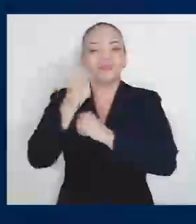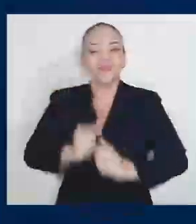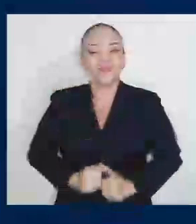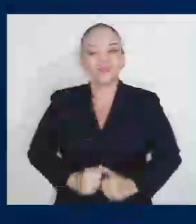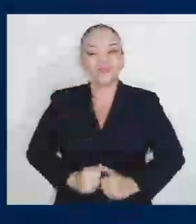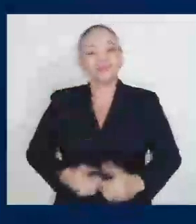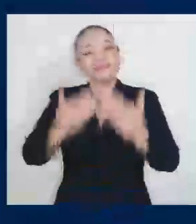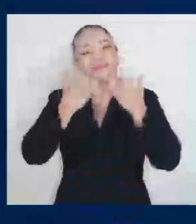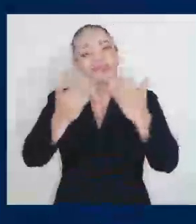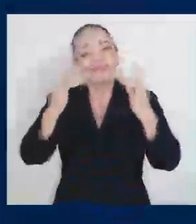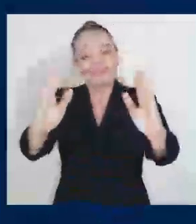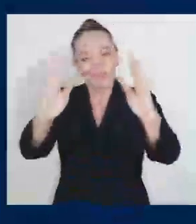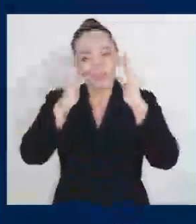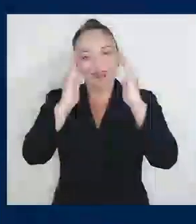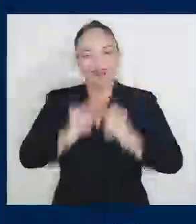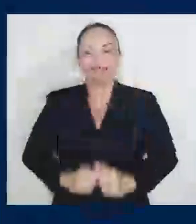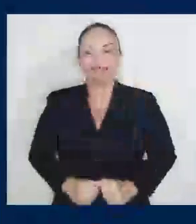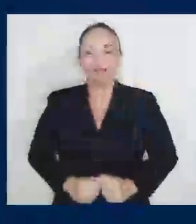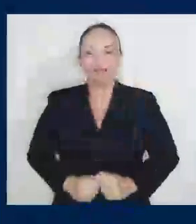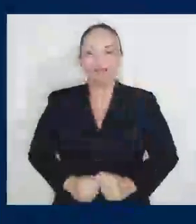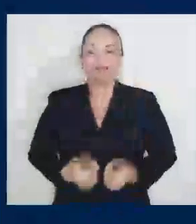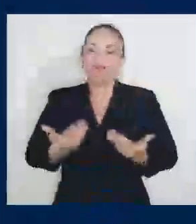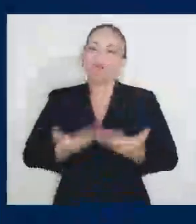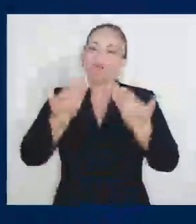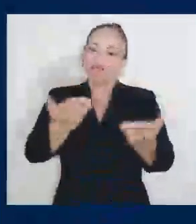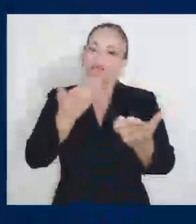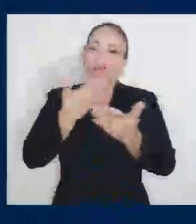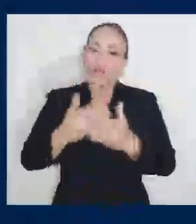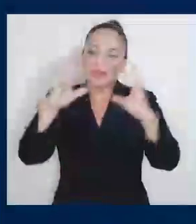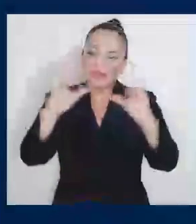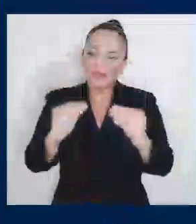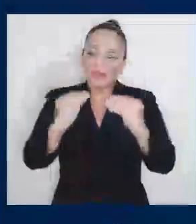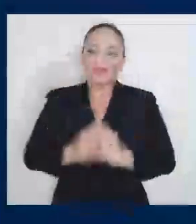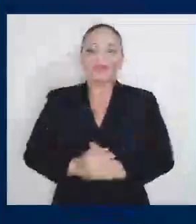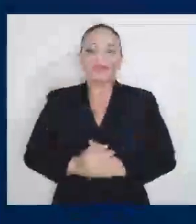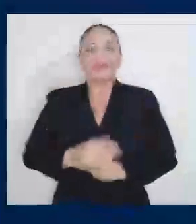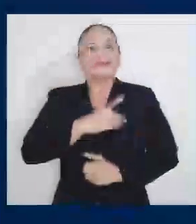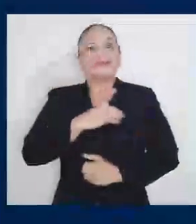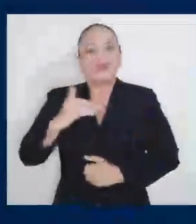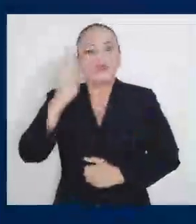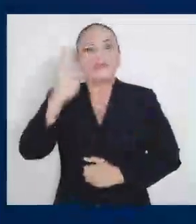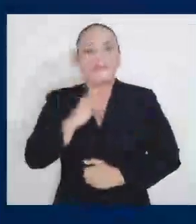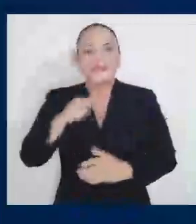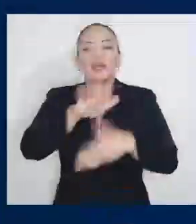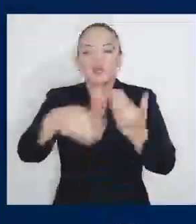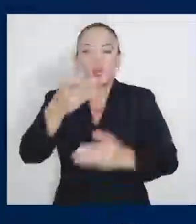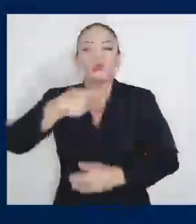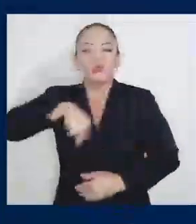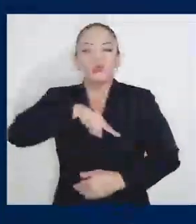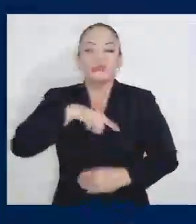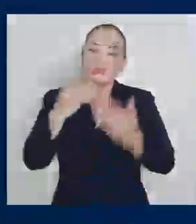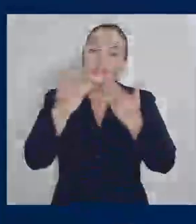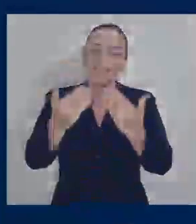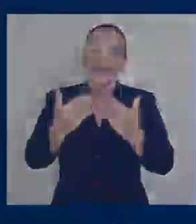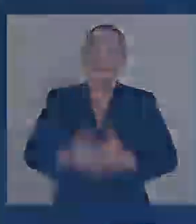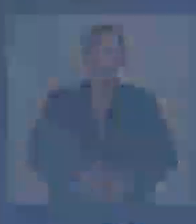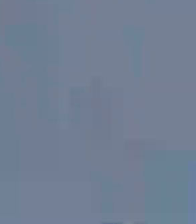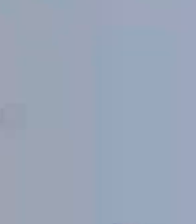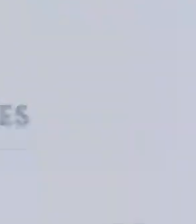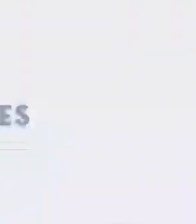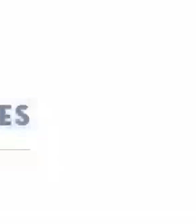Les agradezco su atención, les deseo muy buenas noches y que Dios nos bendiga a todos. Muchas gracias.